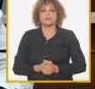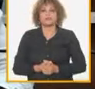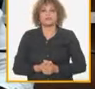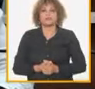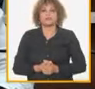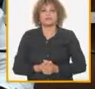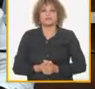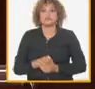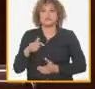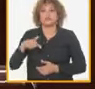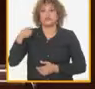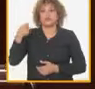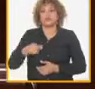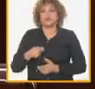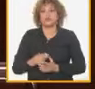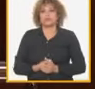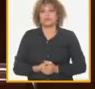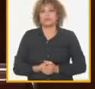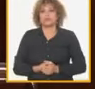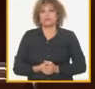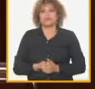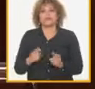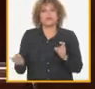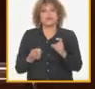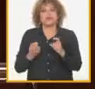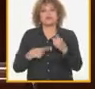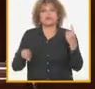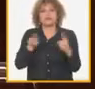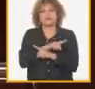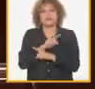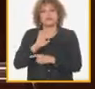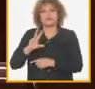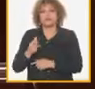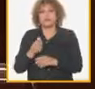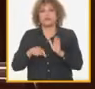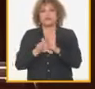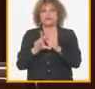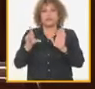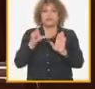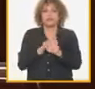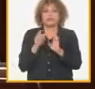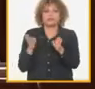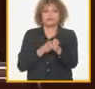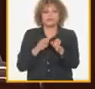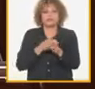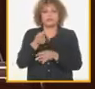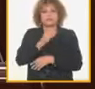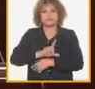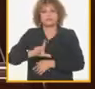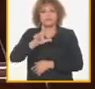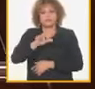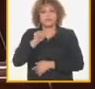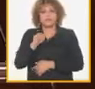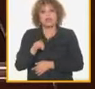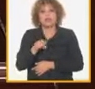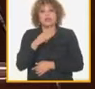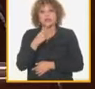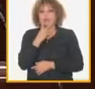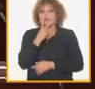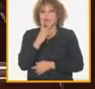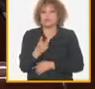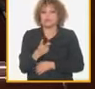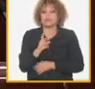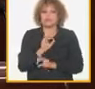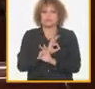jurídico la batalla contra el delito la corrupción las ilegalidades y las indisciplinas sociales ha recibido especial atención